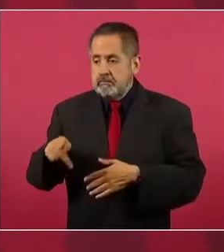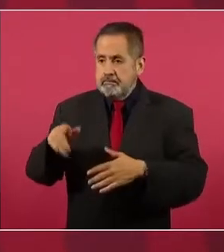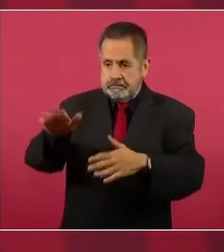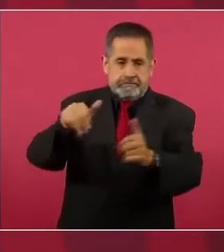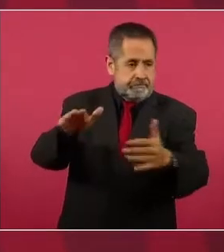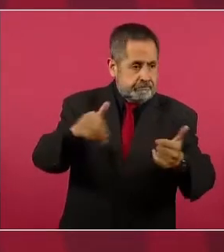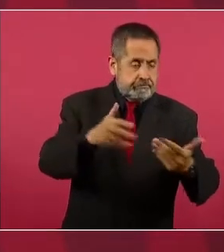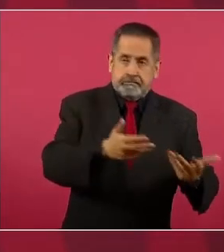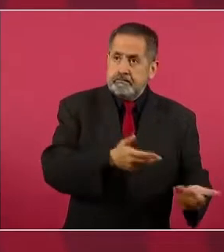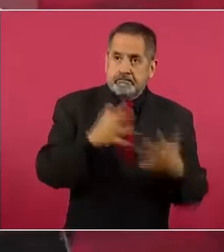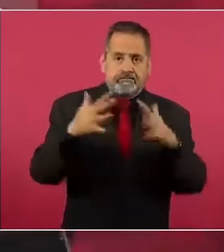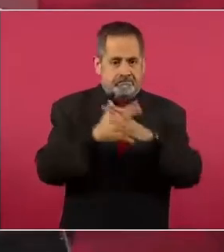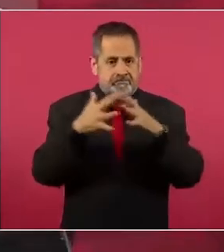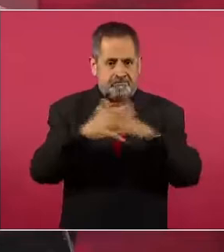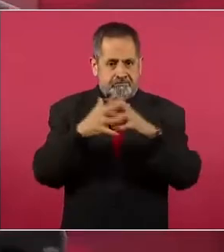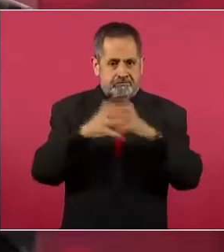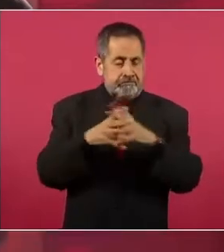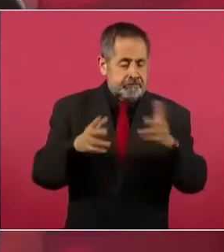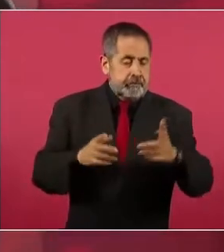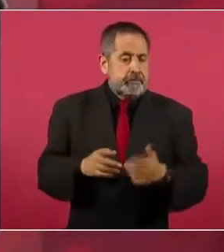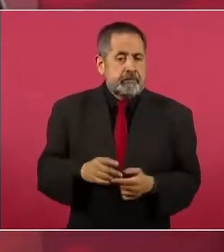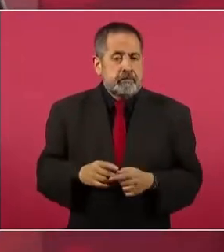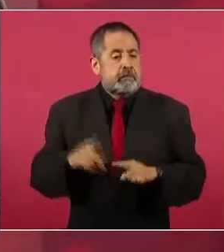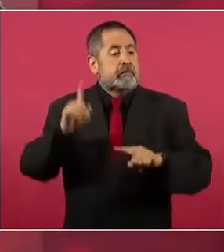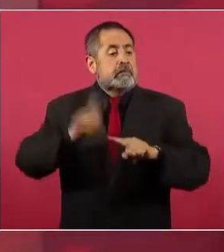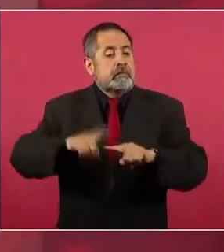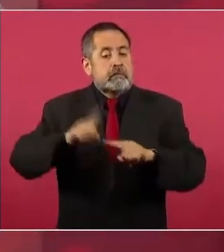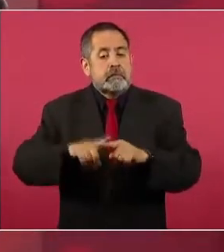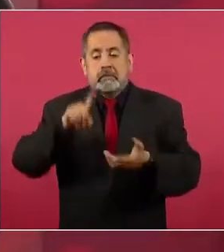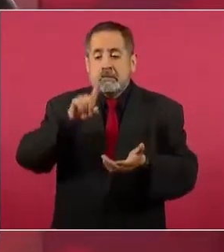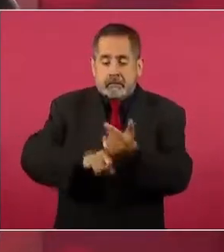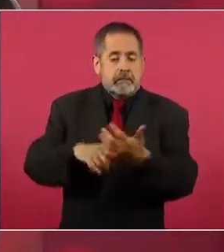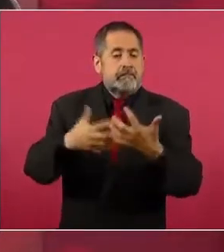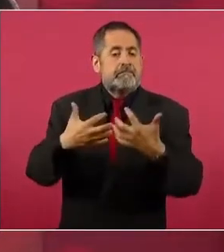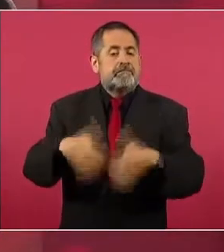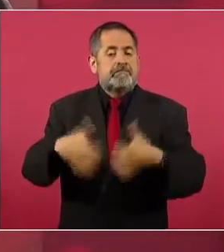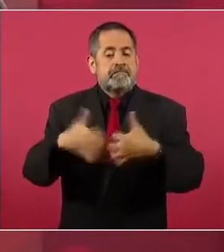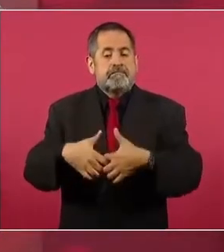guerra y que hacían falta brazos,